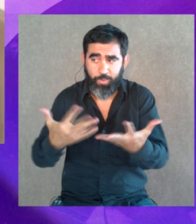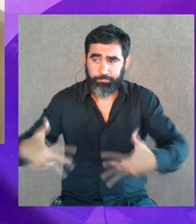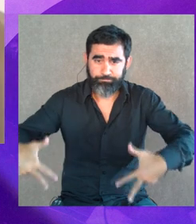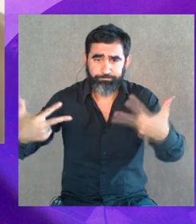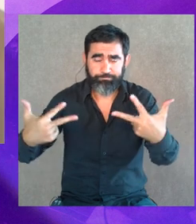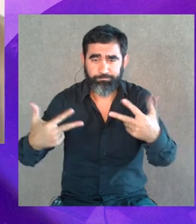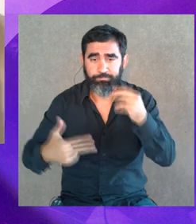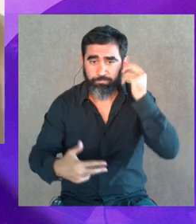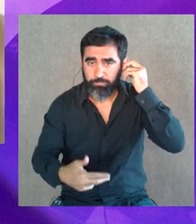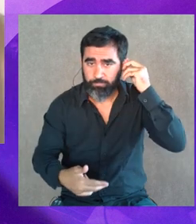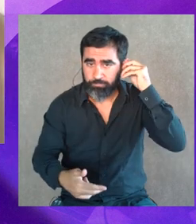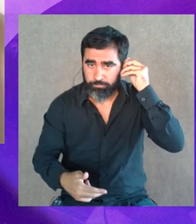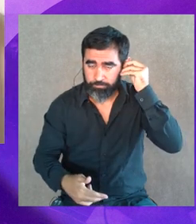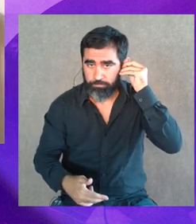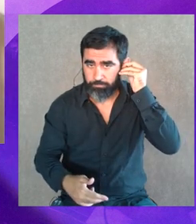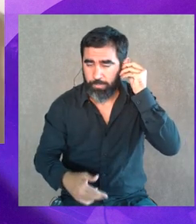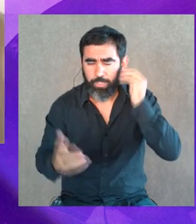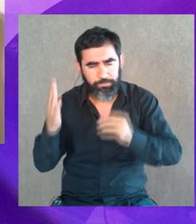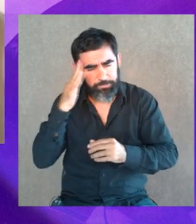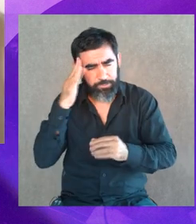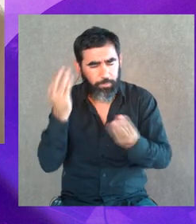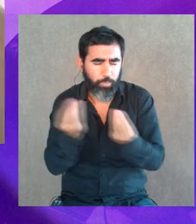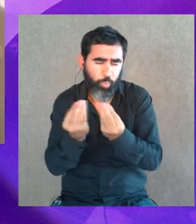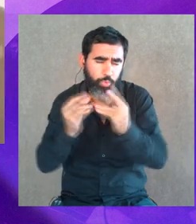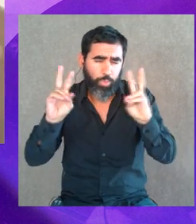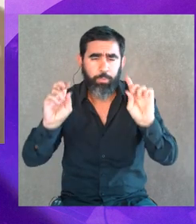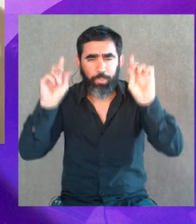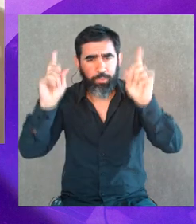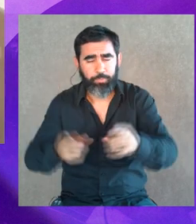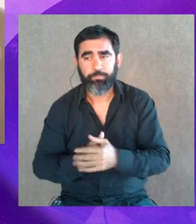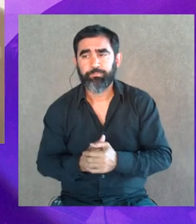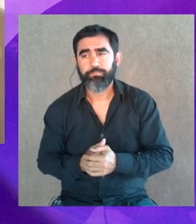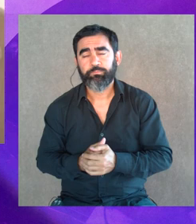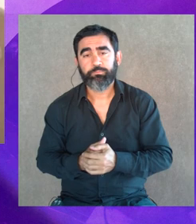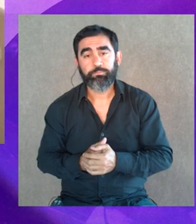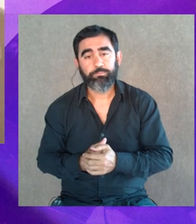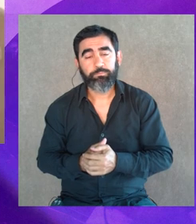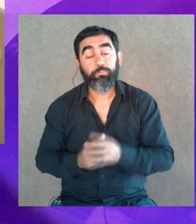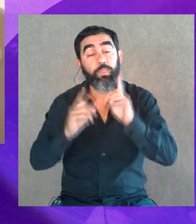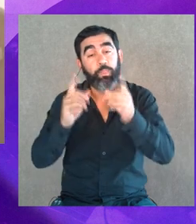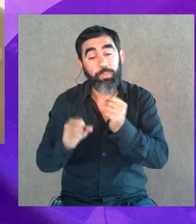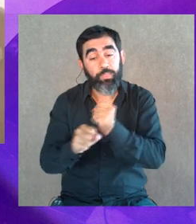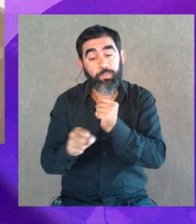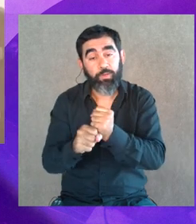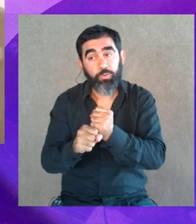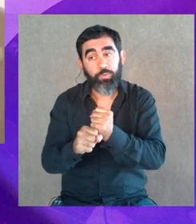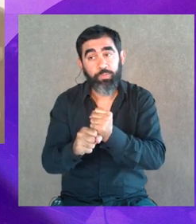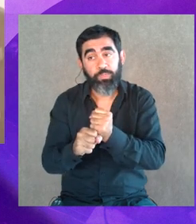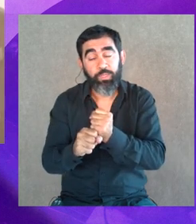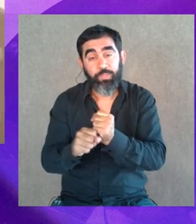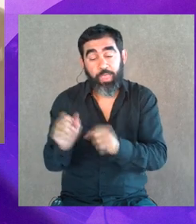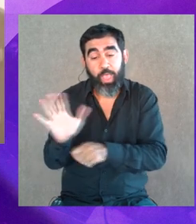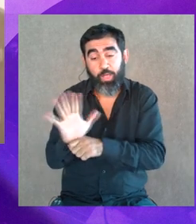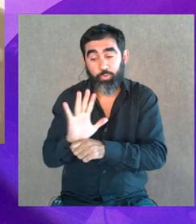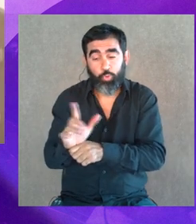que tanto saben del tema también, ¿no? Claro, María Noel, y también es el trabajo del intérprete,